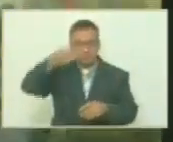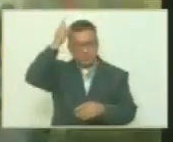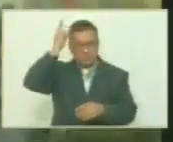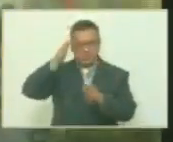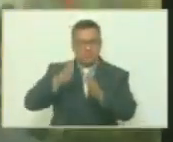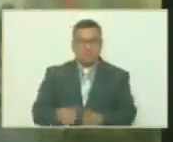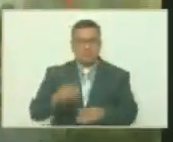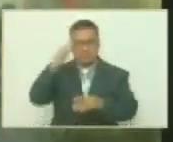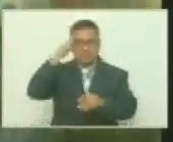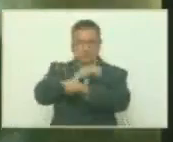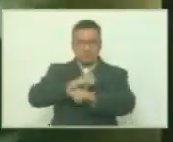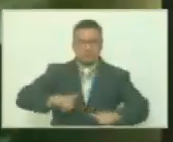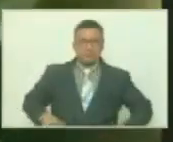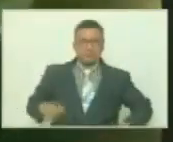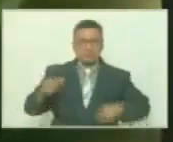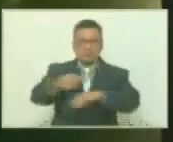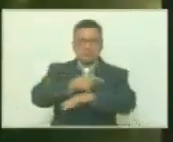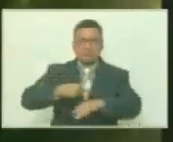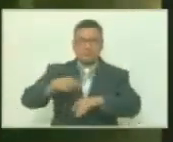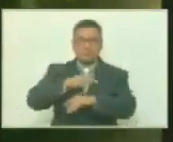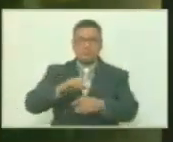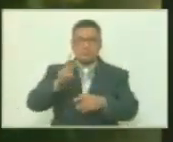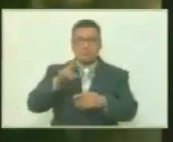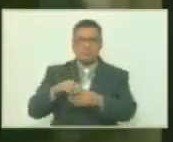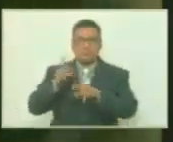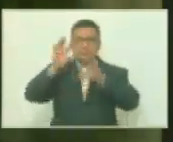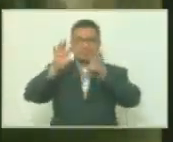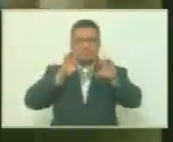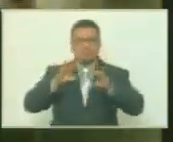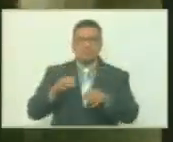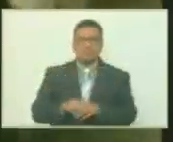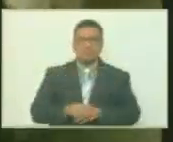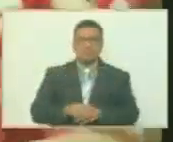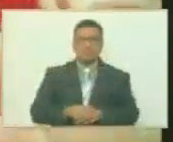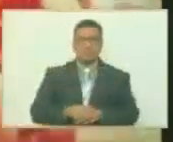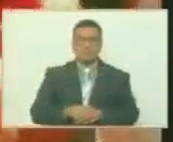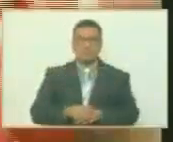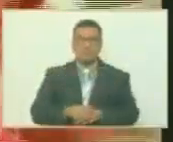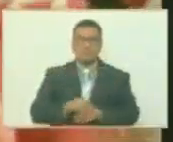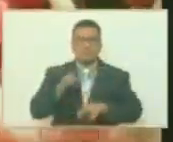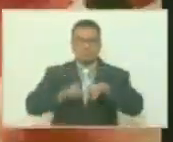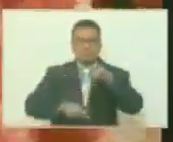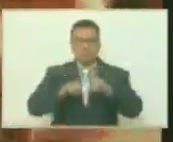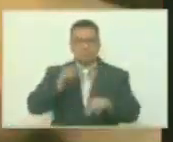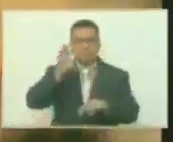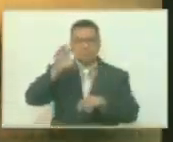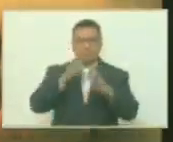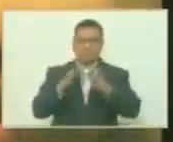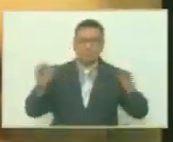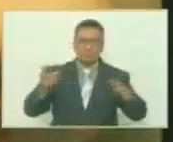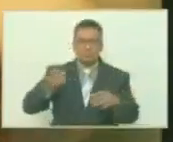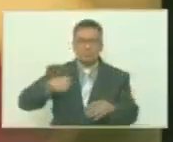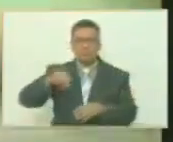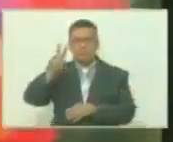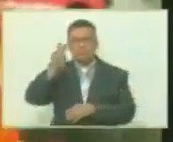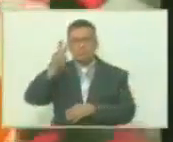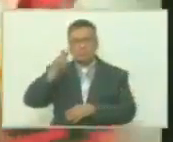los militares los gobiernos los países para construir la patria grande y nueva